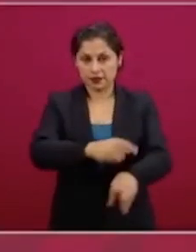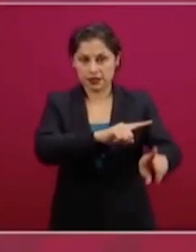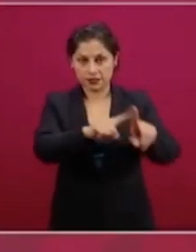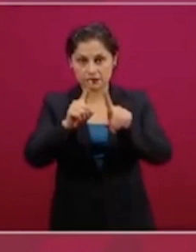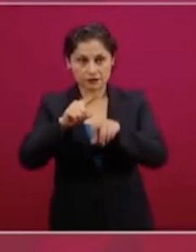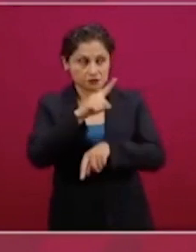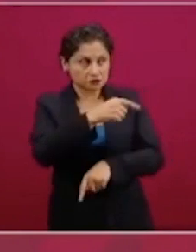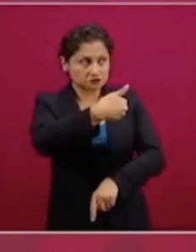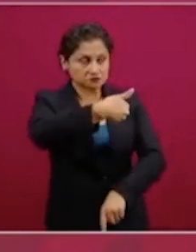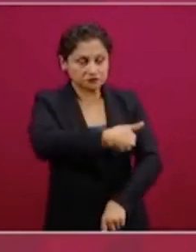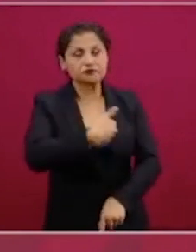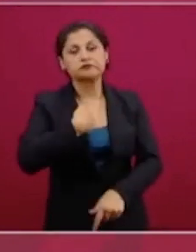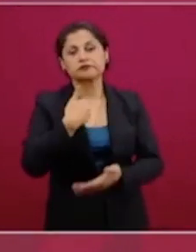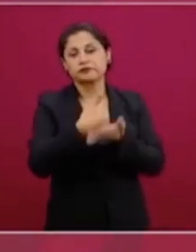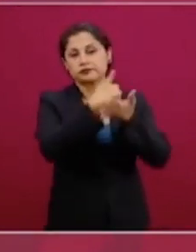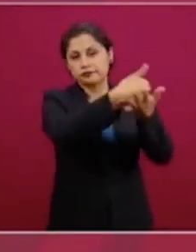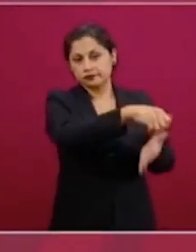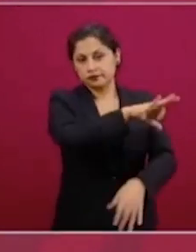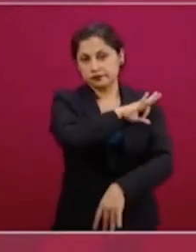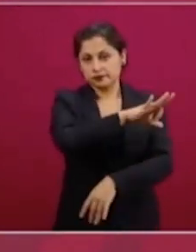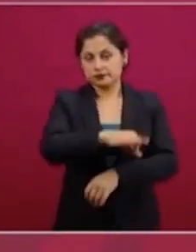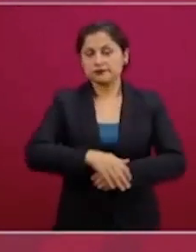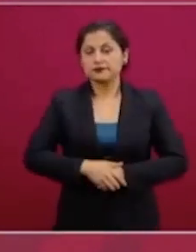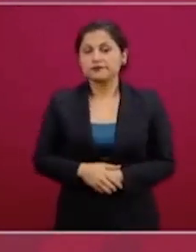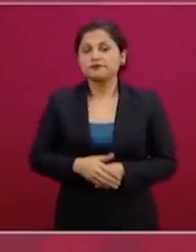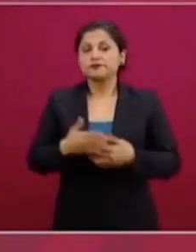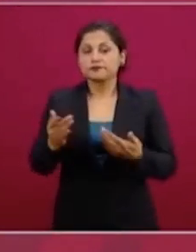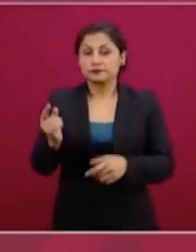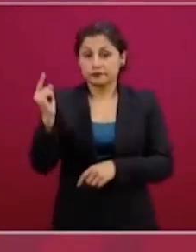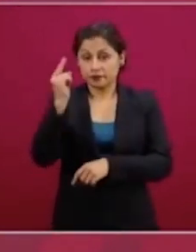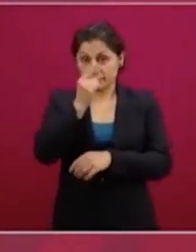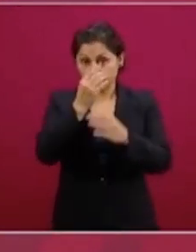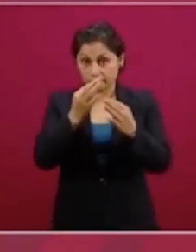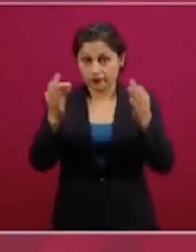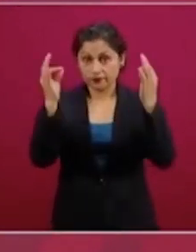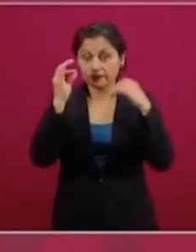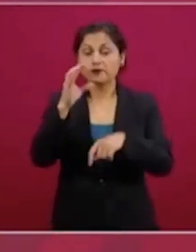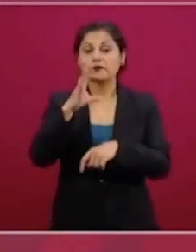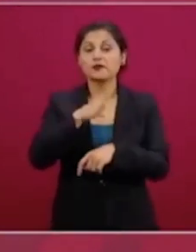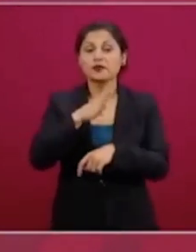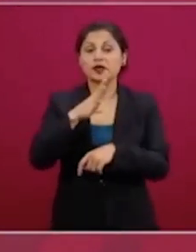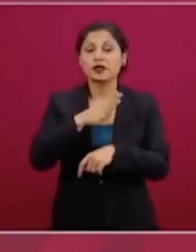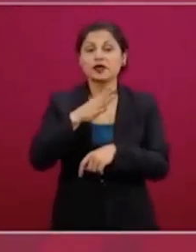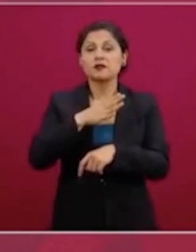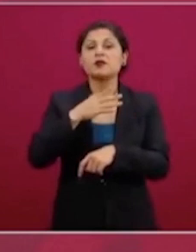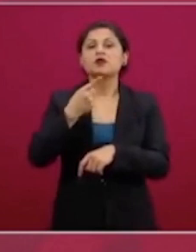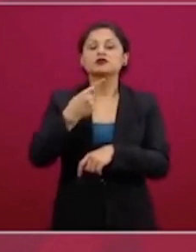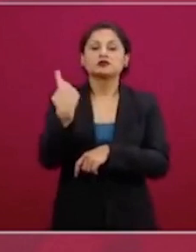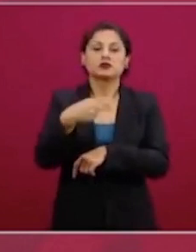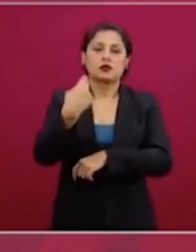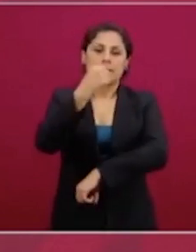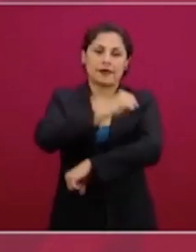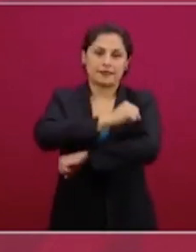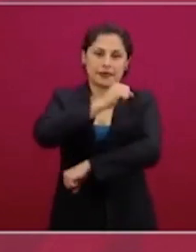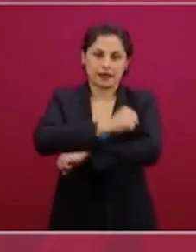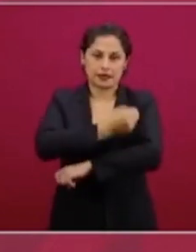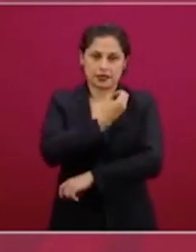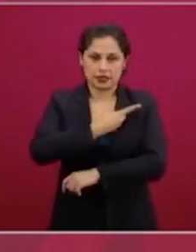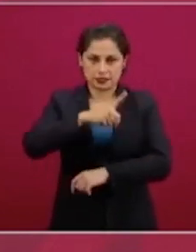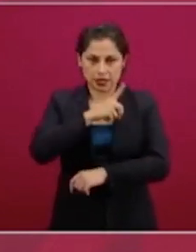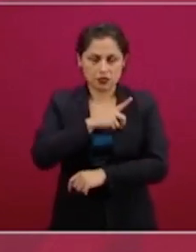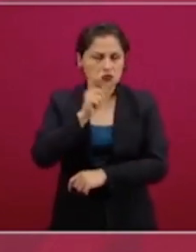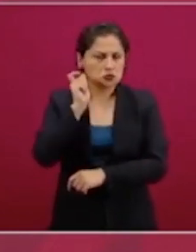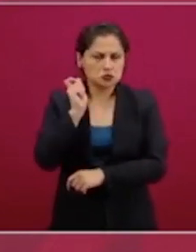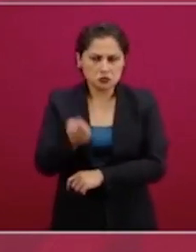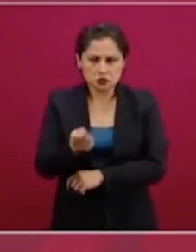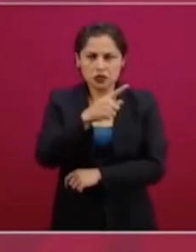Los servicios que se dan son muy diversos, tenemos la ventanilla de la salud, que es la que más nos ha preocupado, que no deje de funcionar, para poder orientar